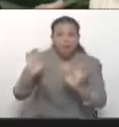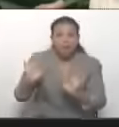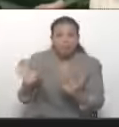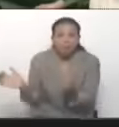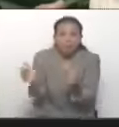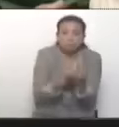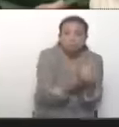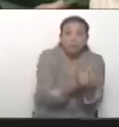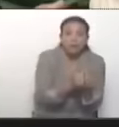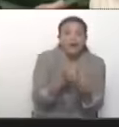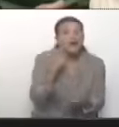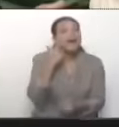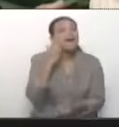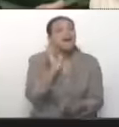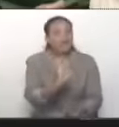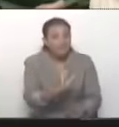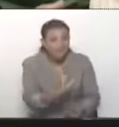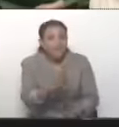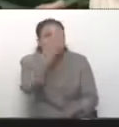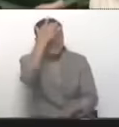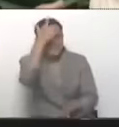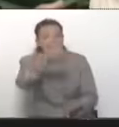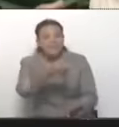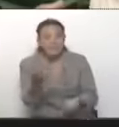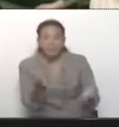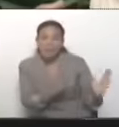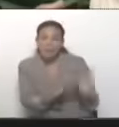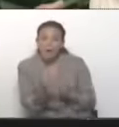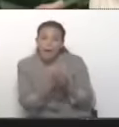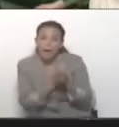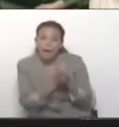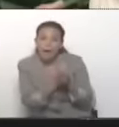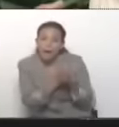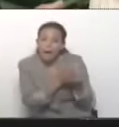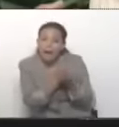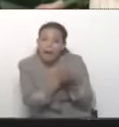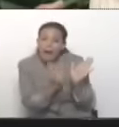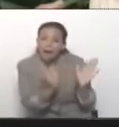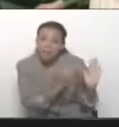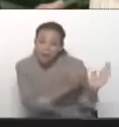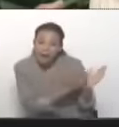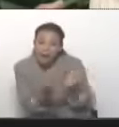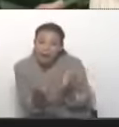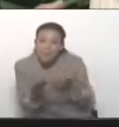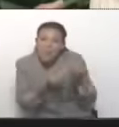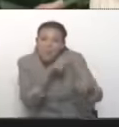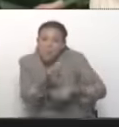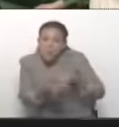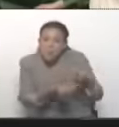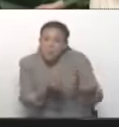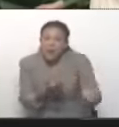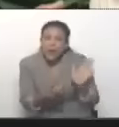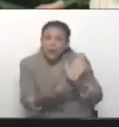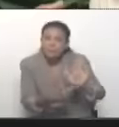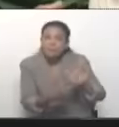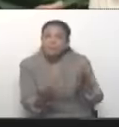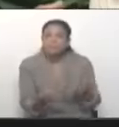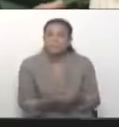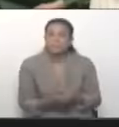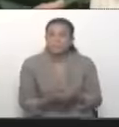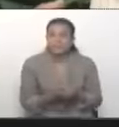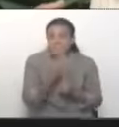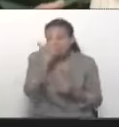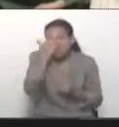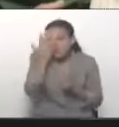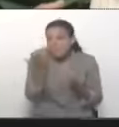Porque precisamente ellos tenían esto planificado. Ellos sabían cuál era el...